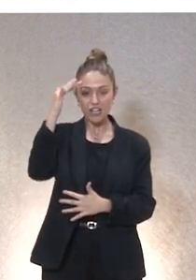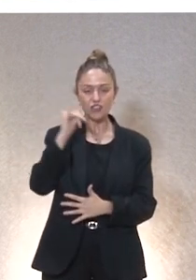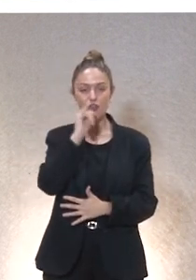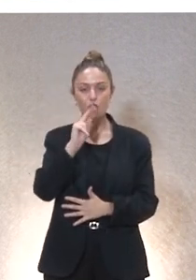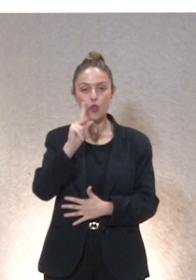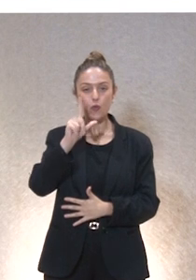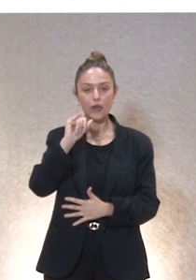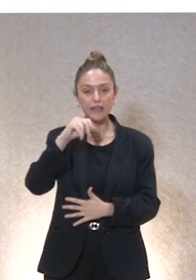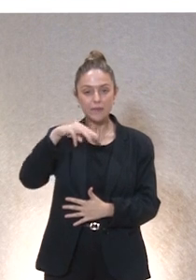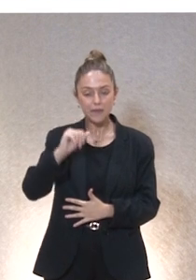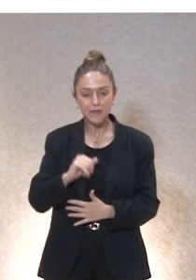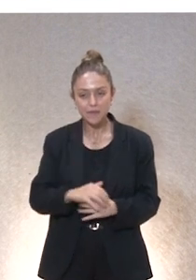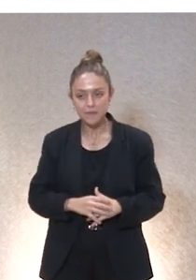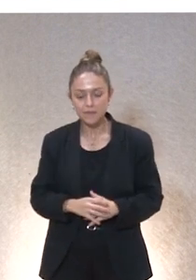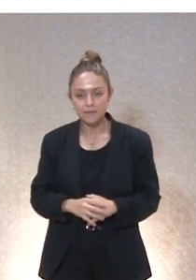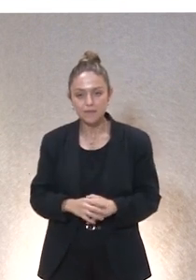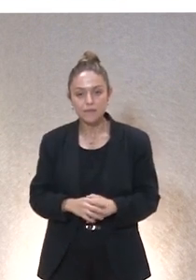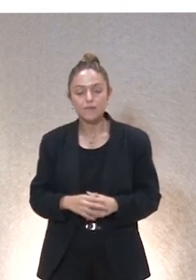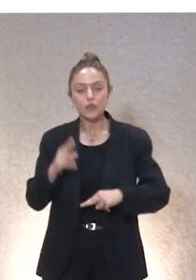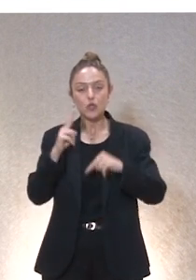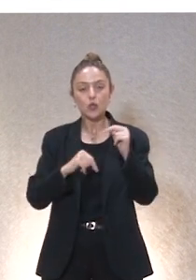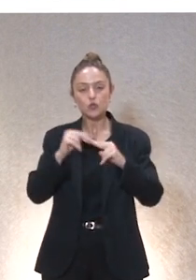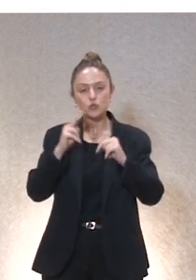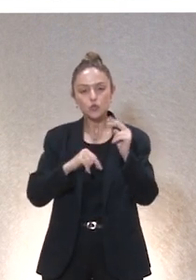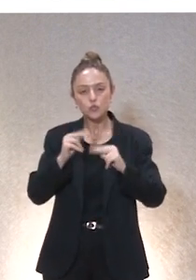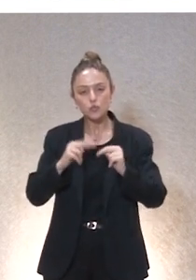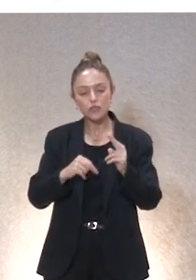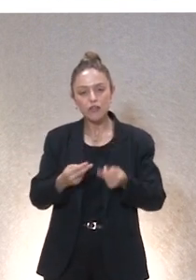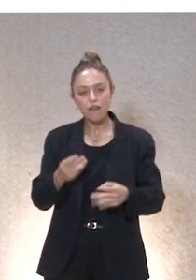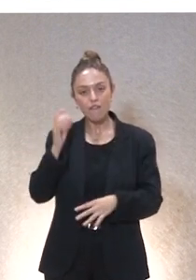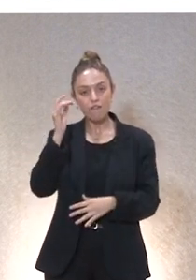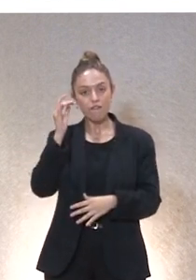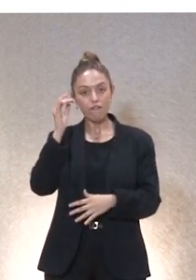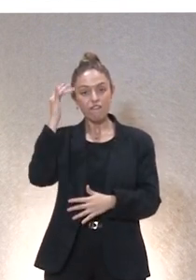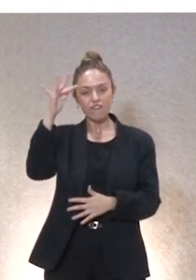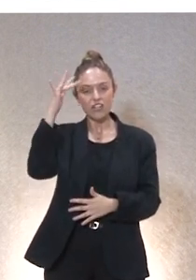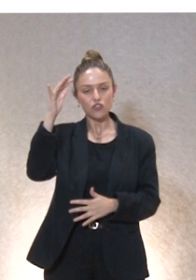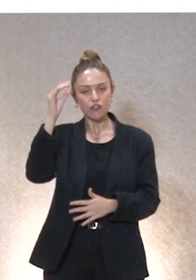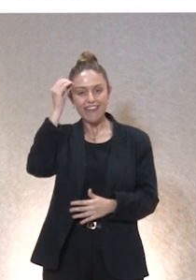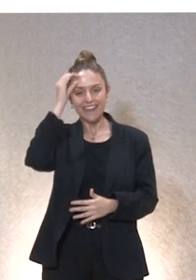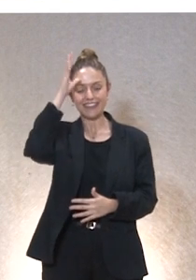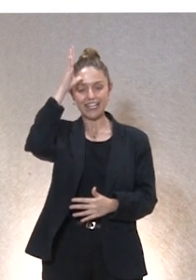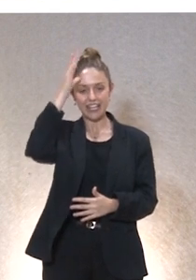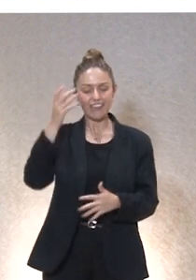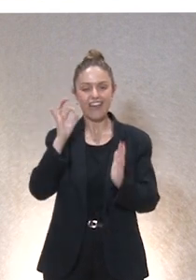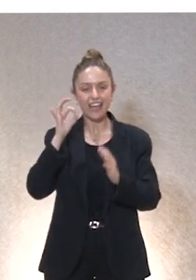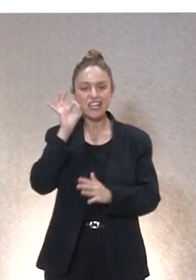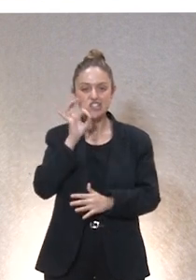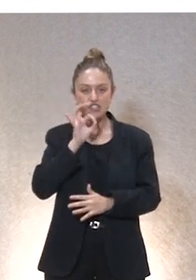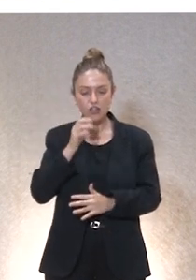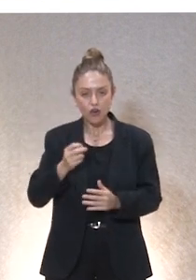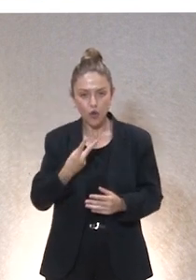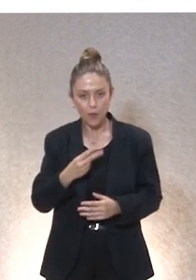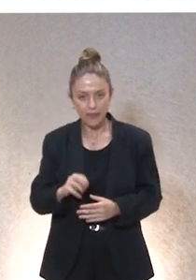Zubiri construyó la gran filosofía de la inteligencia del siglo XX y la